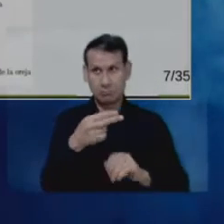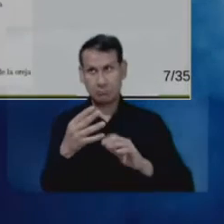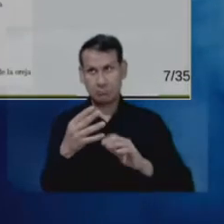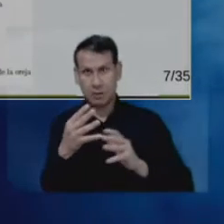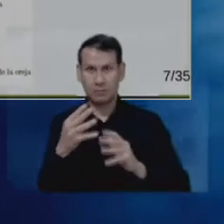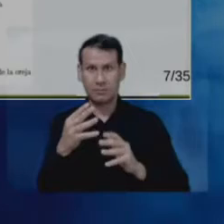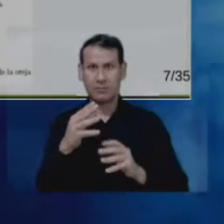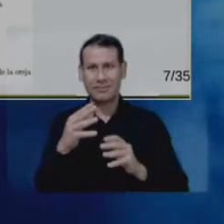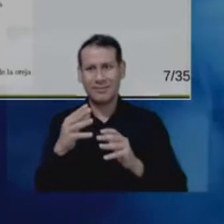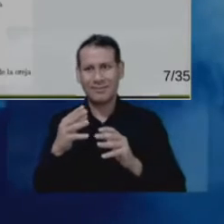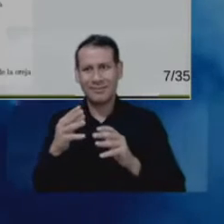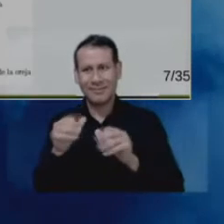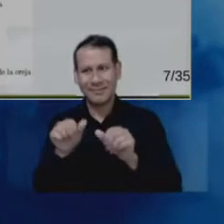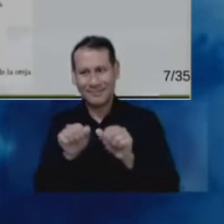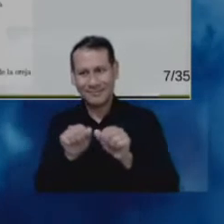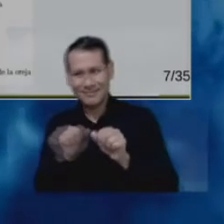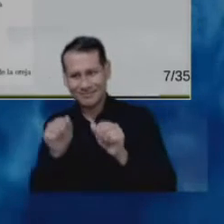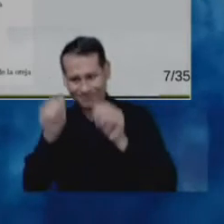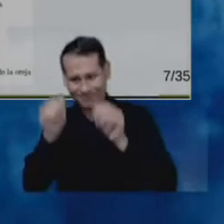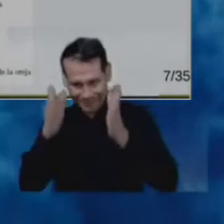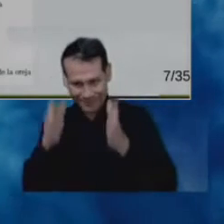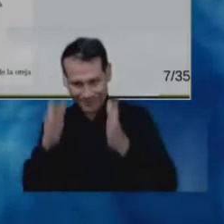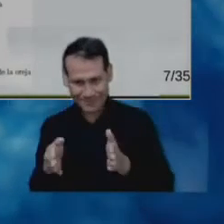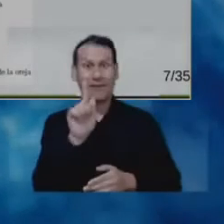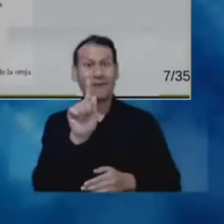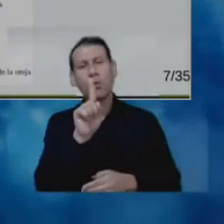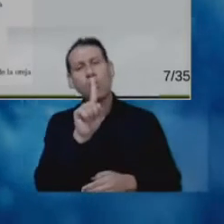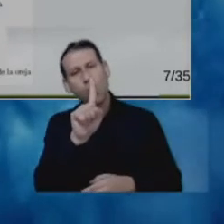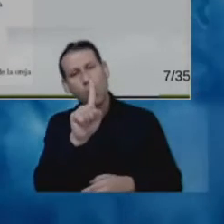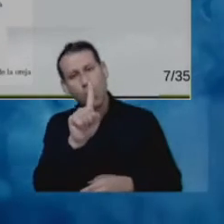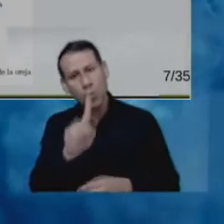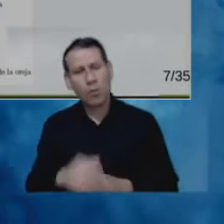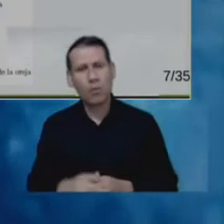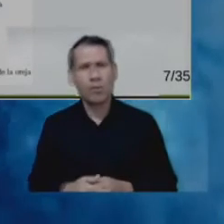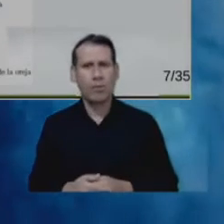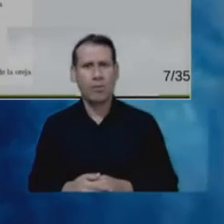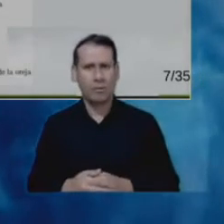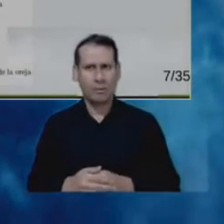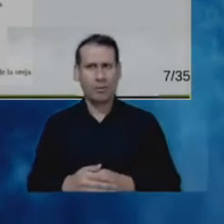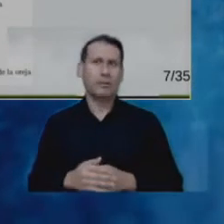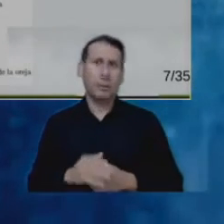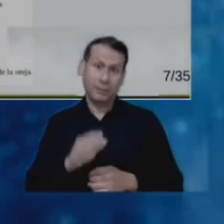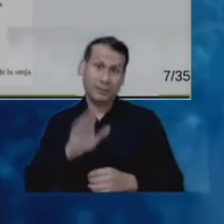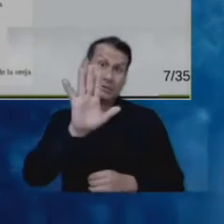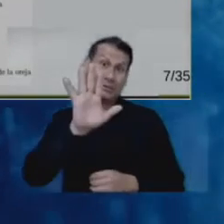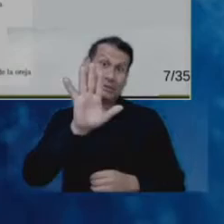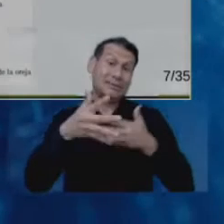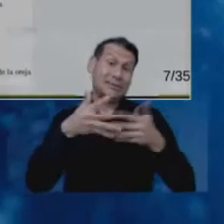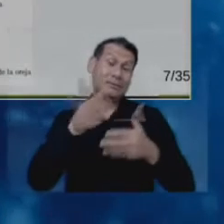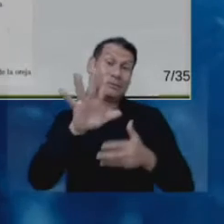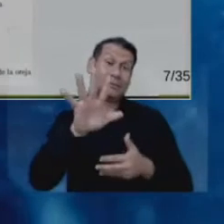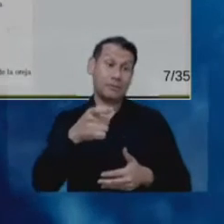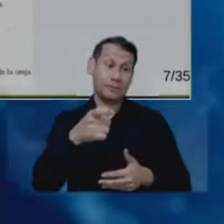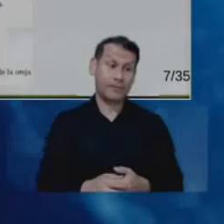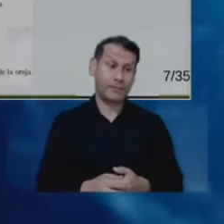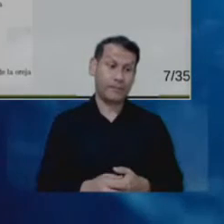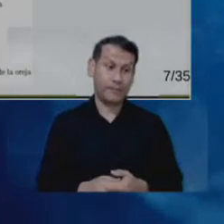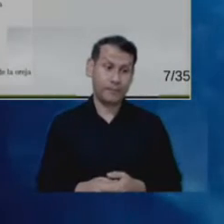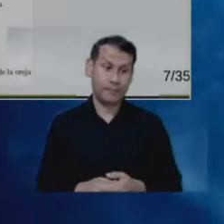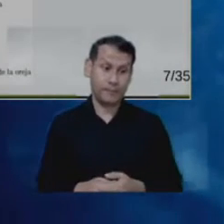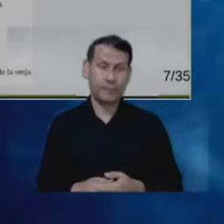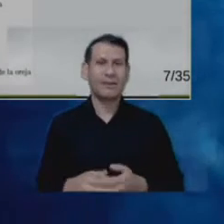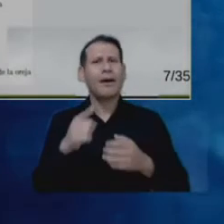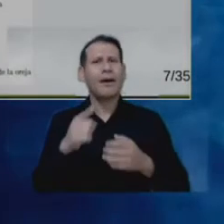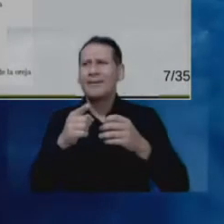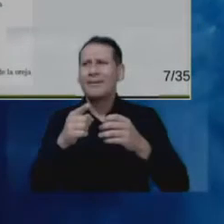previsto para el despliegue del sistema 5G en Colombia. Tenemos unos datos de entrada como es en la amplitud aplicada a